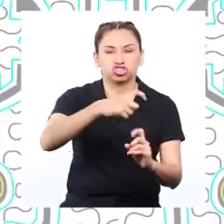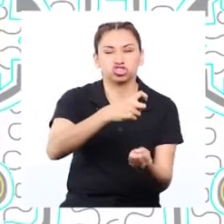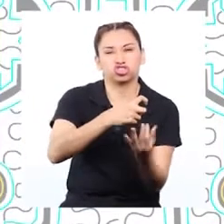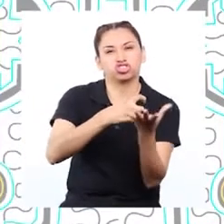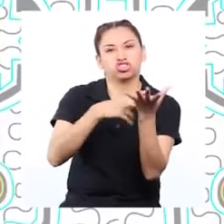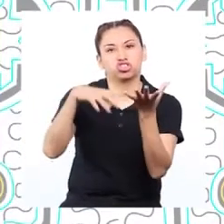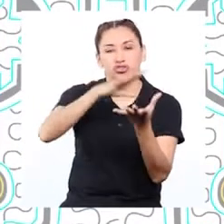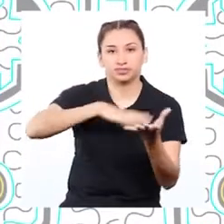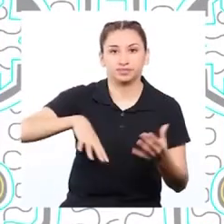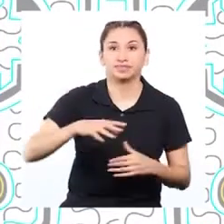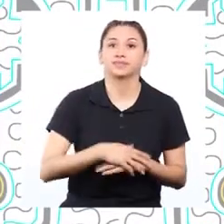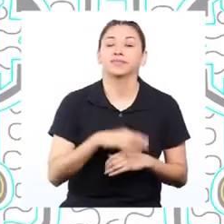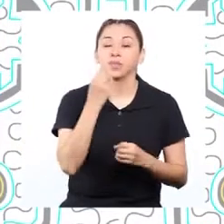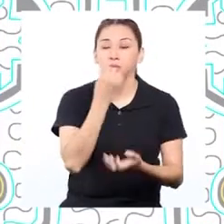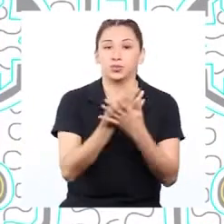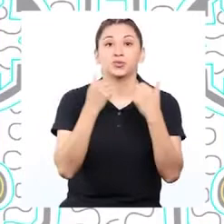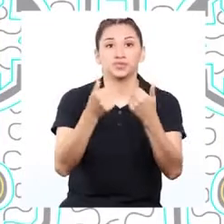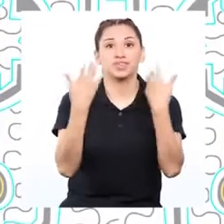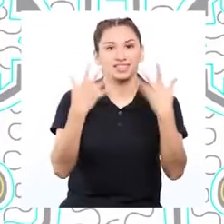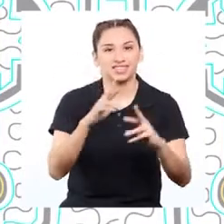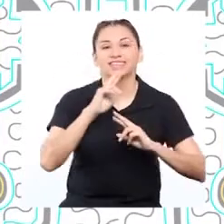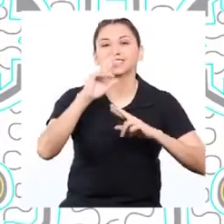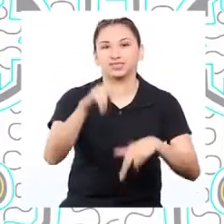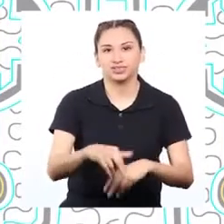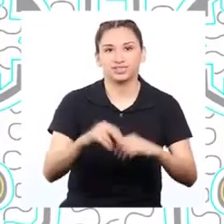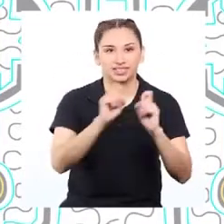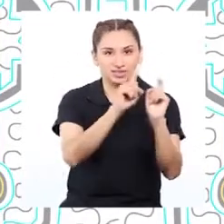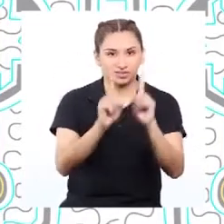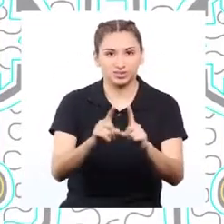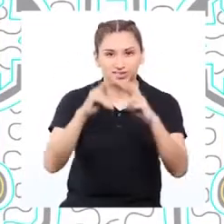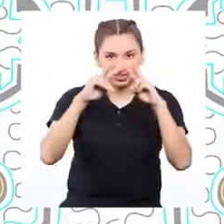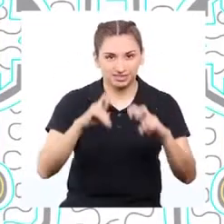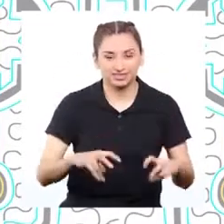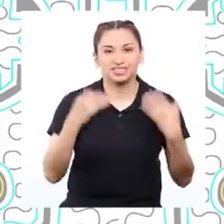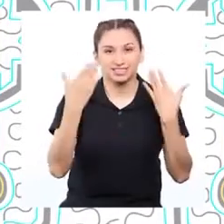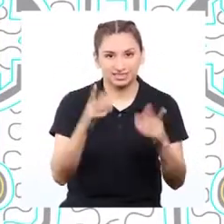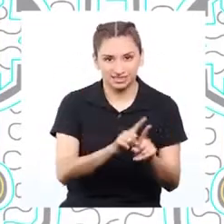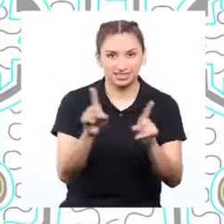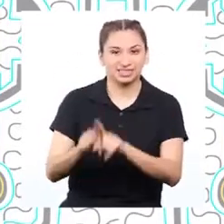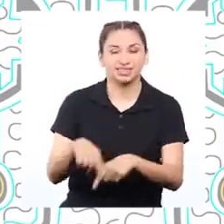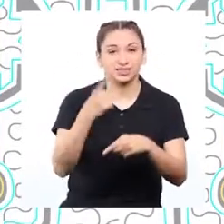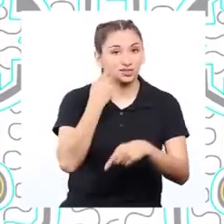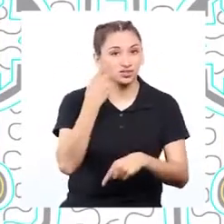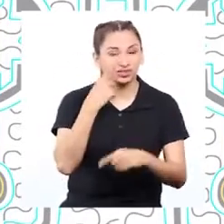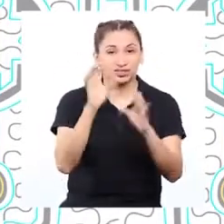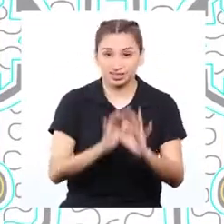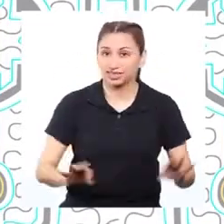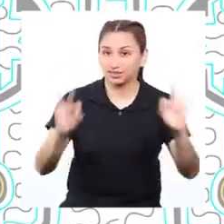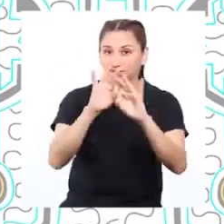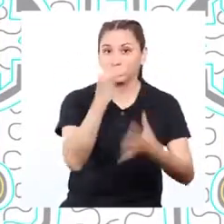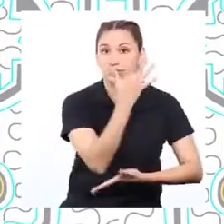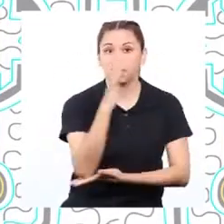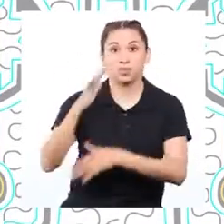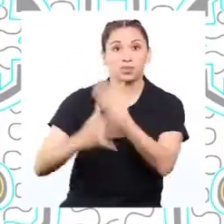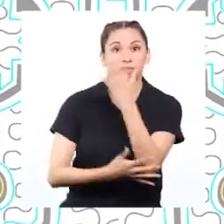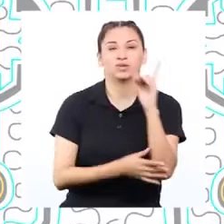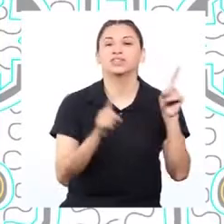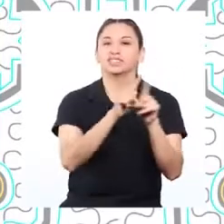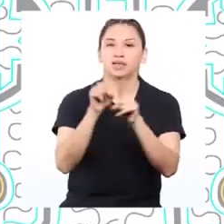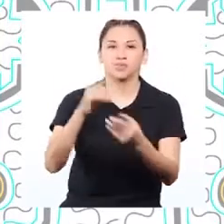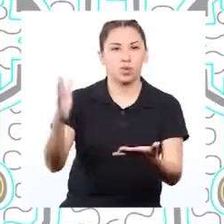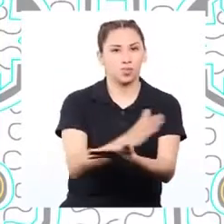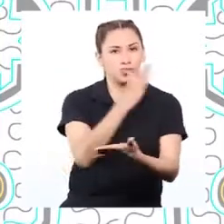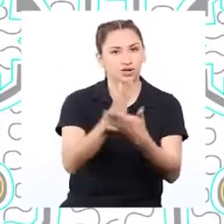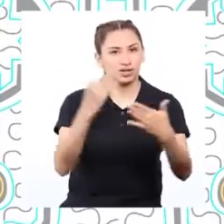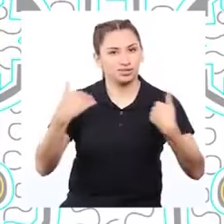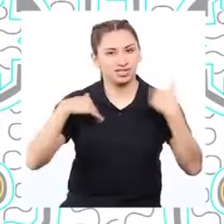bien, creo que hemos logrado responder a la pregunta investigable. Y hemos conocido la importancia de los bosques y los problemas que